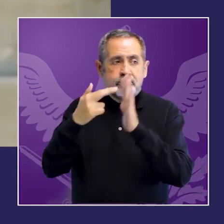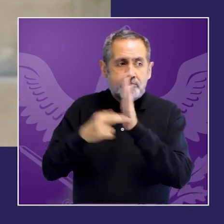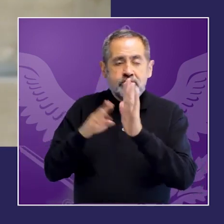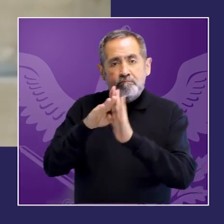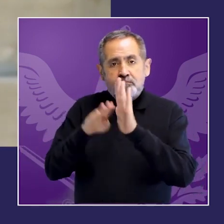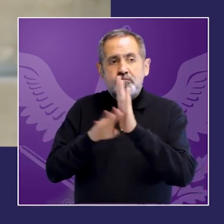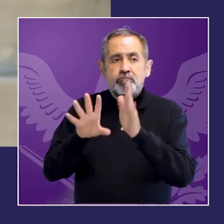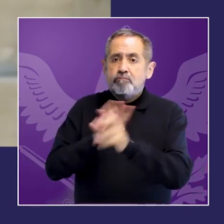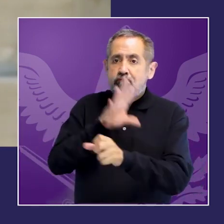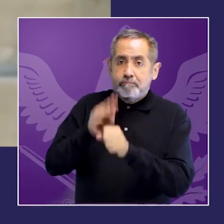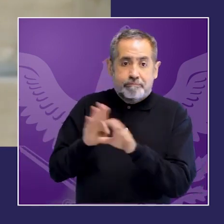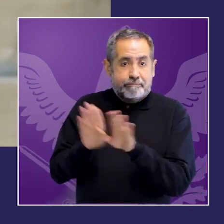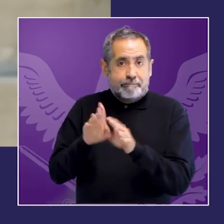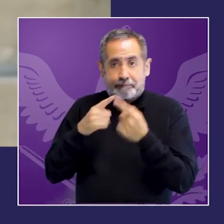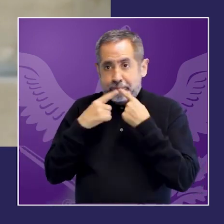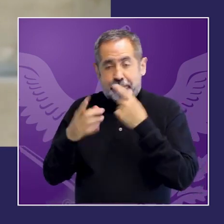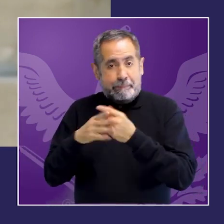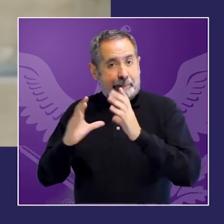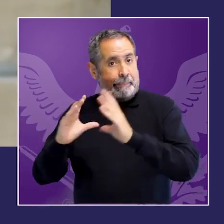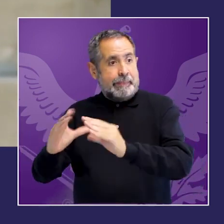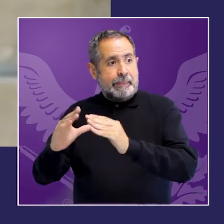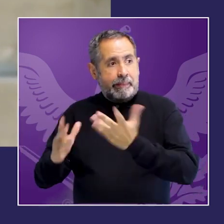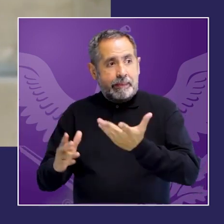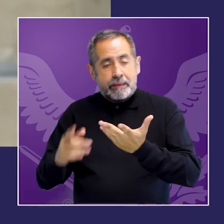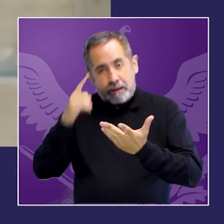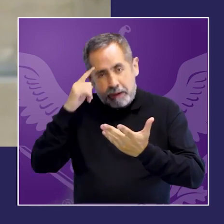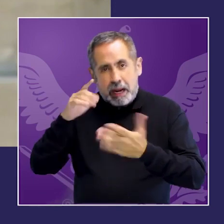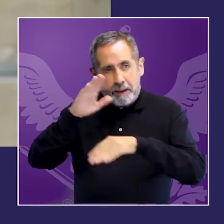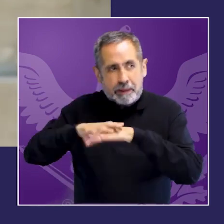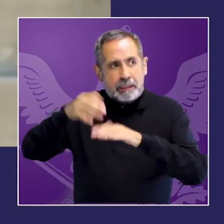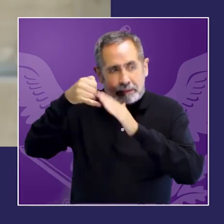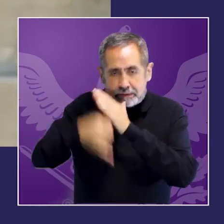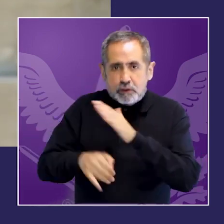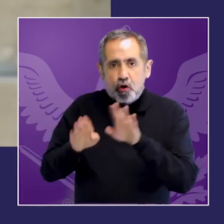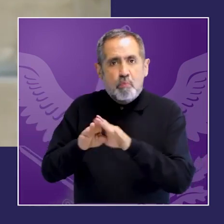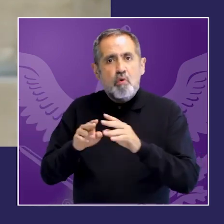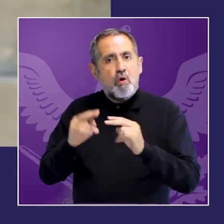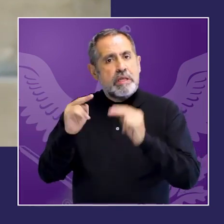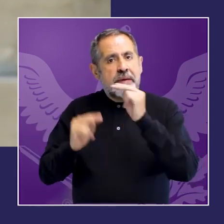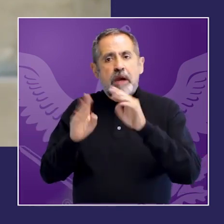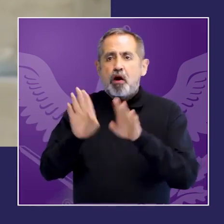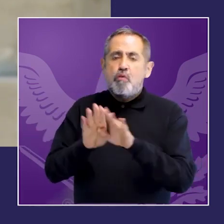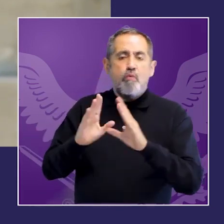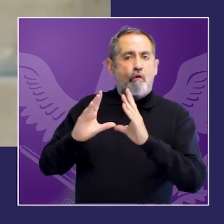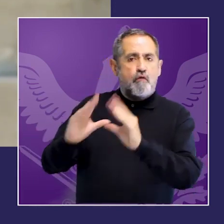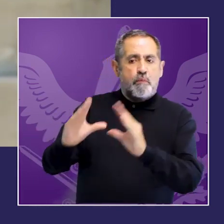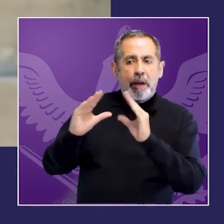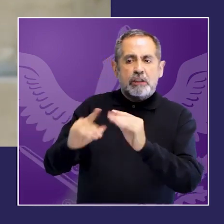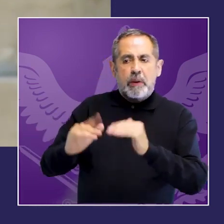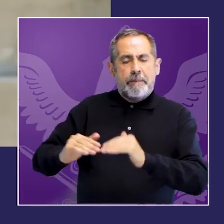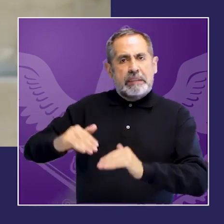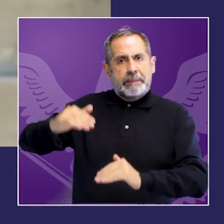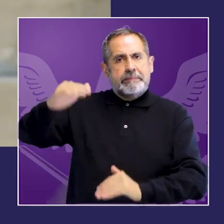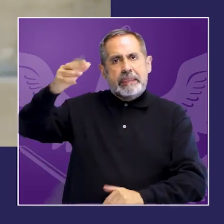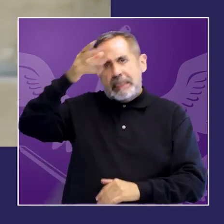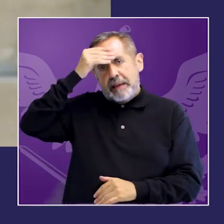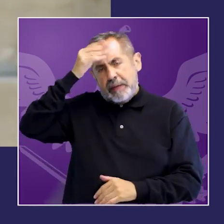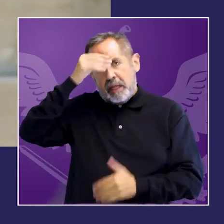formación y no dejarla siempre en un nivel inicial que a nadie le hace daño pero muchos necesitan más que eso